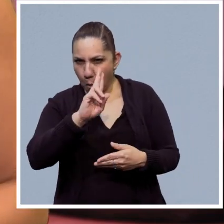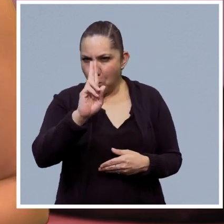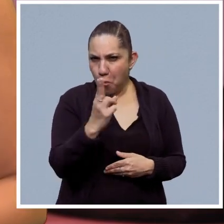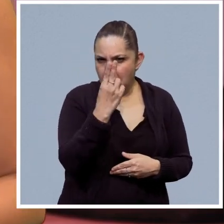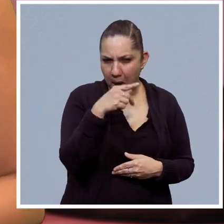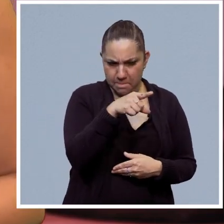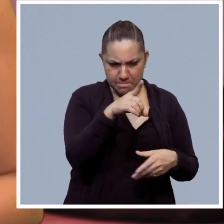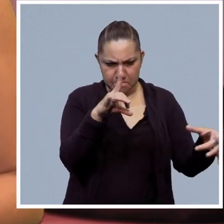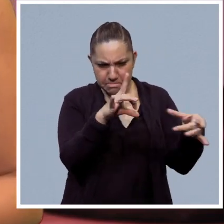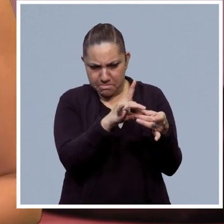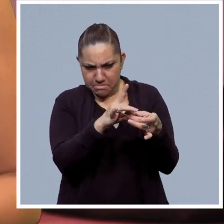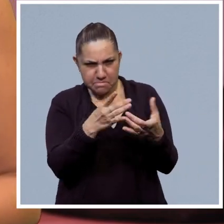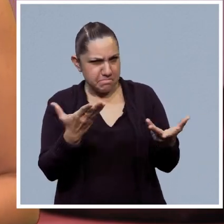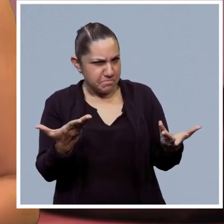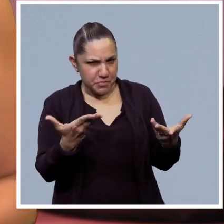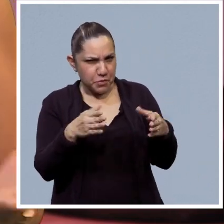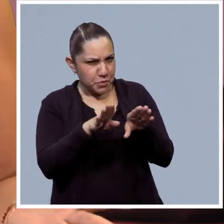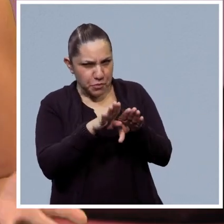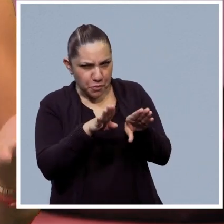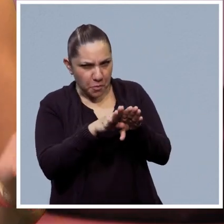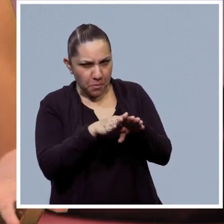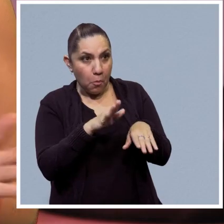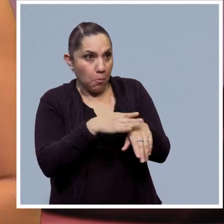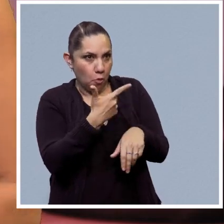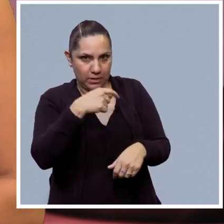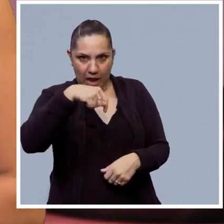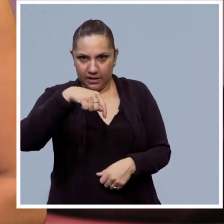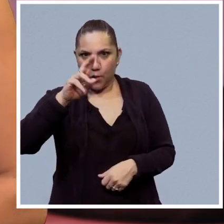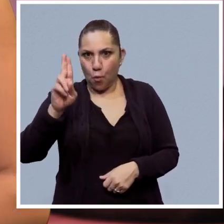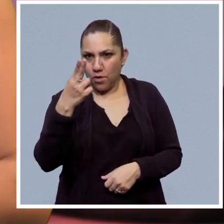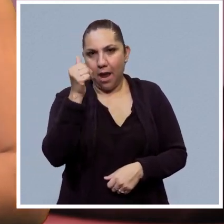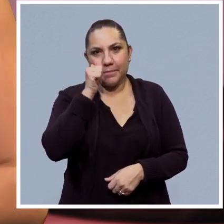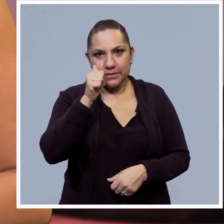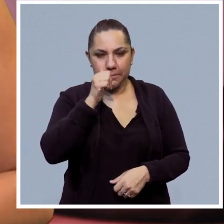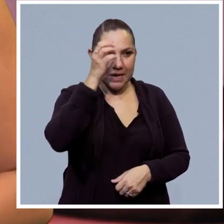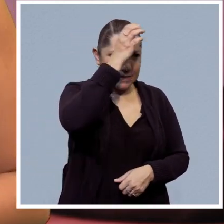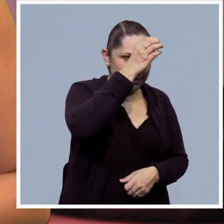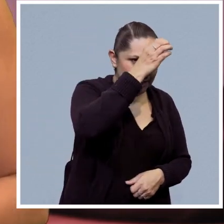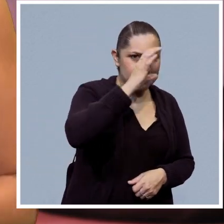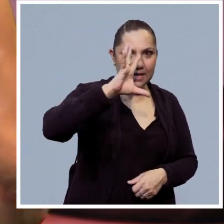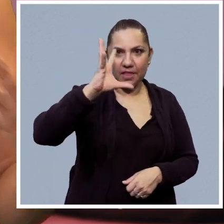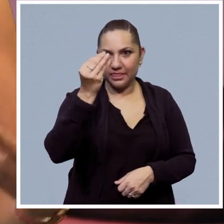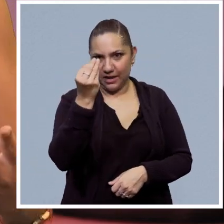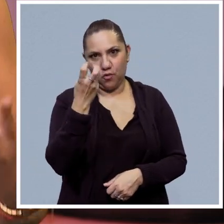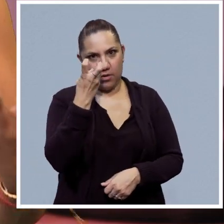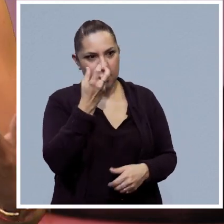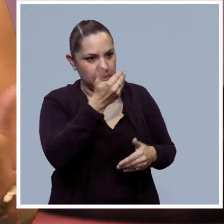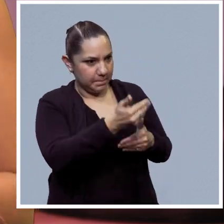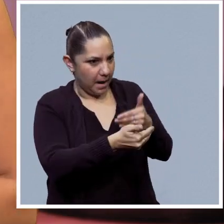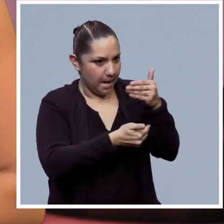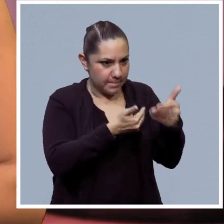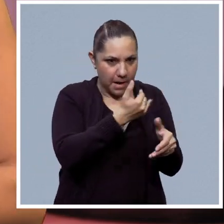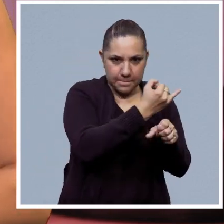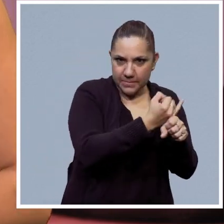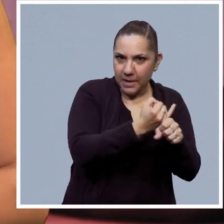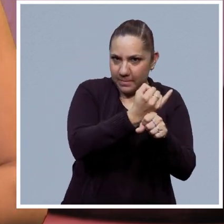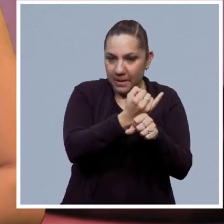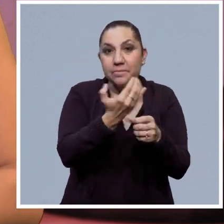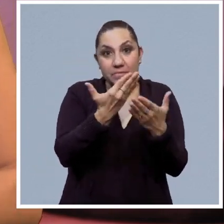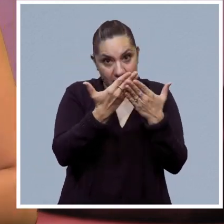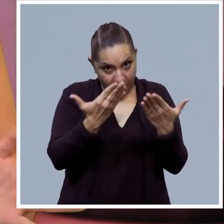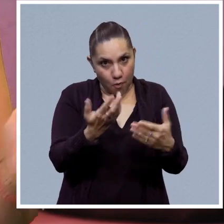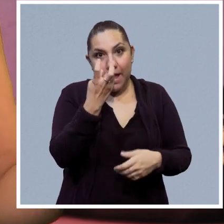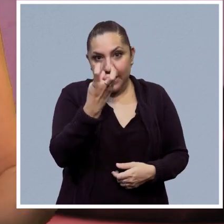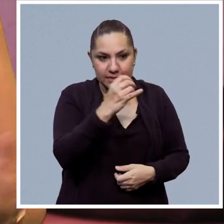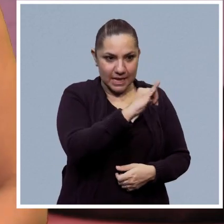científica y tecnológica se trata, por supuesto que la UNAM siempre está a la vanguardia y por eso vamos a descubrir de qué se trata el laboratorio de inteligencia